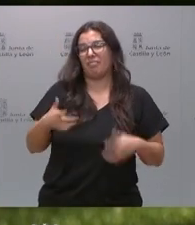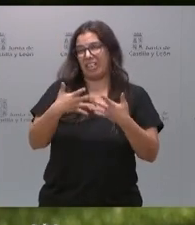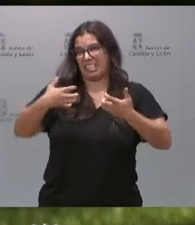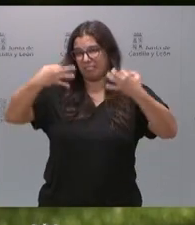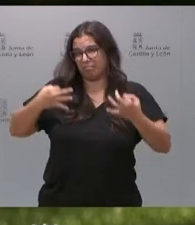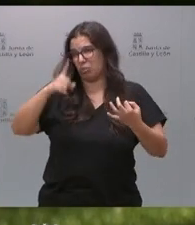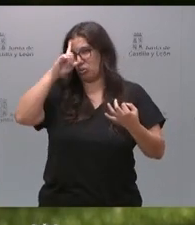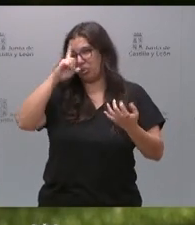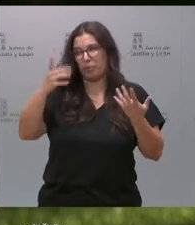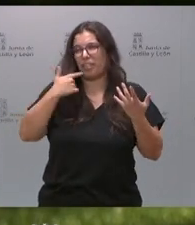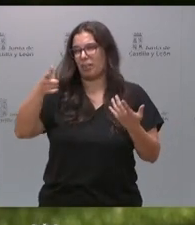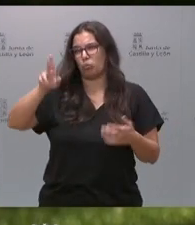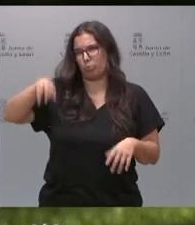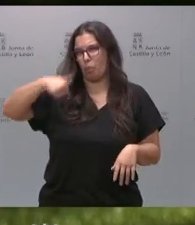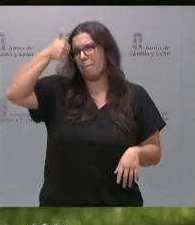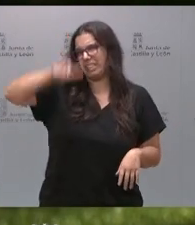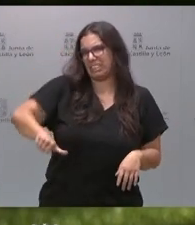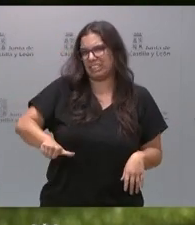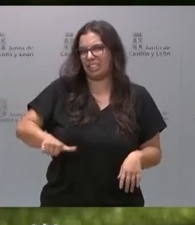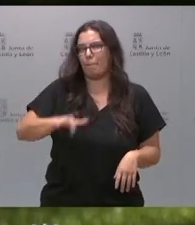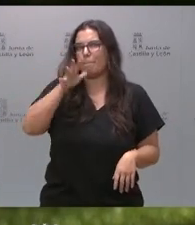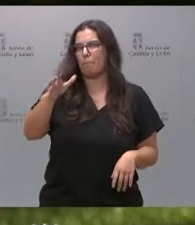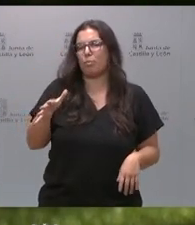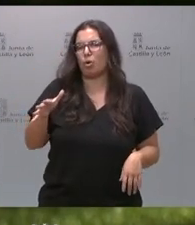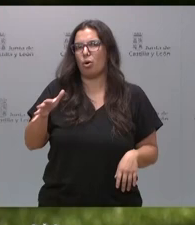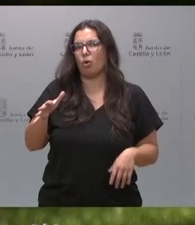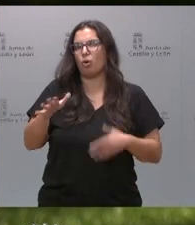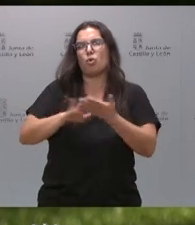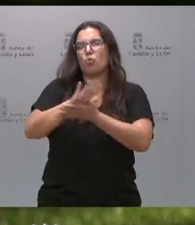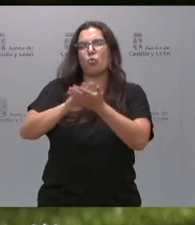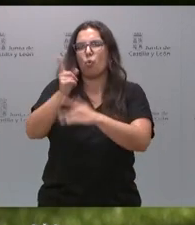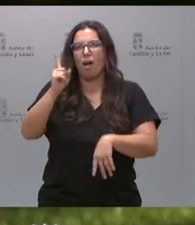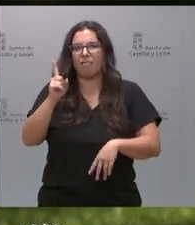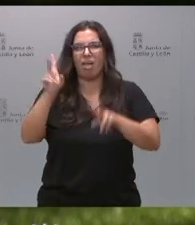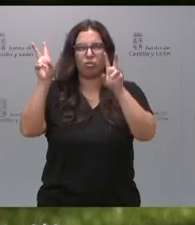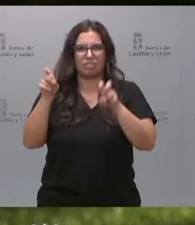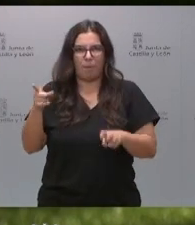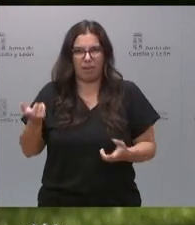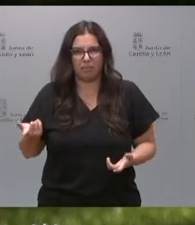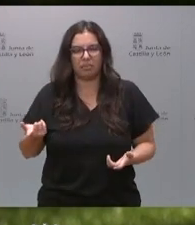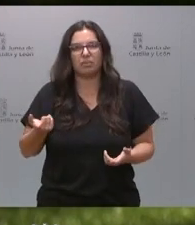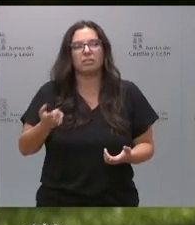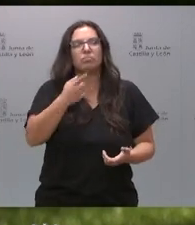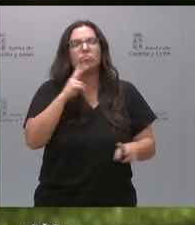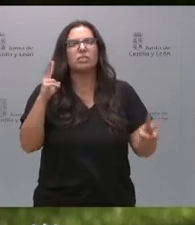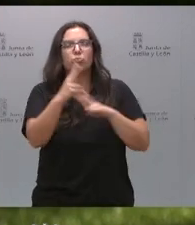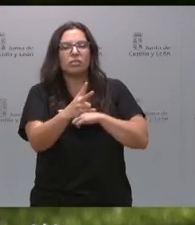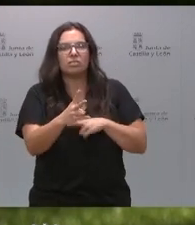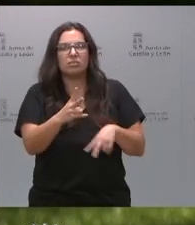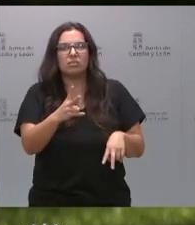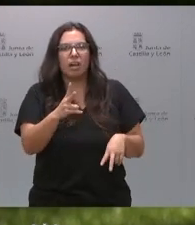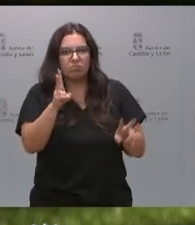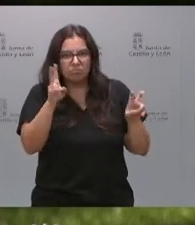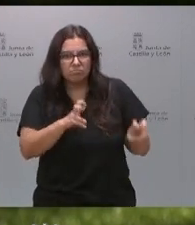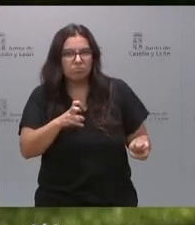exacta, pero bueno, de machista, por no referirse a este asunto. No sé qué puede plantear de este